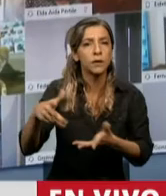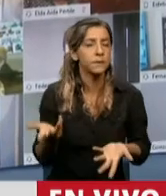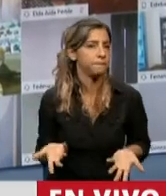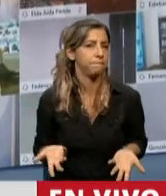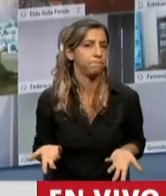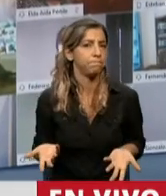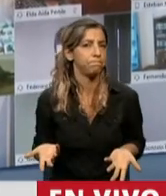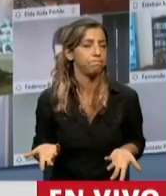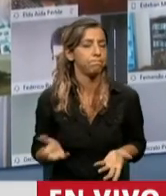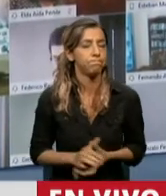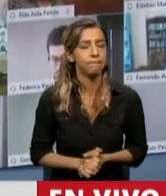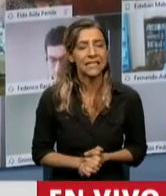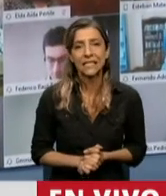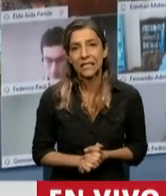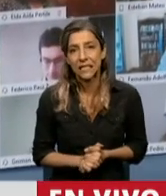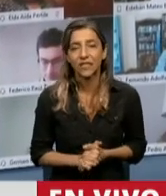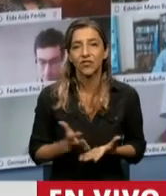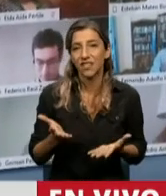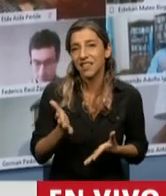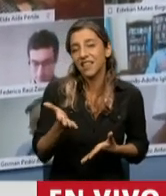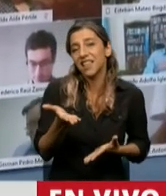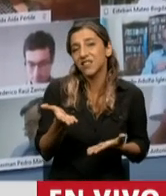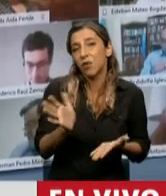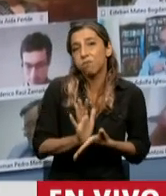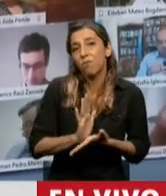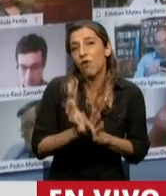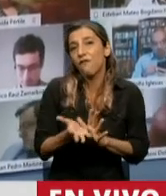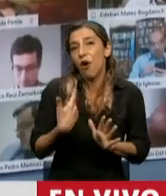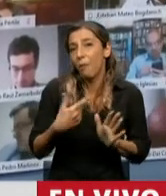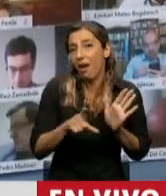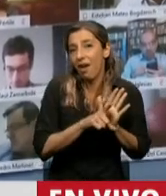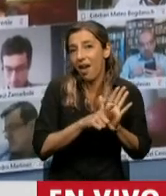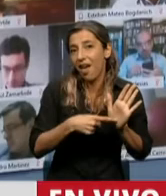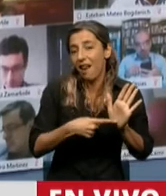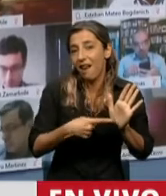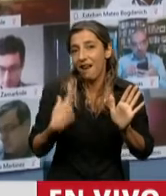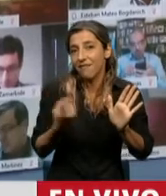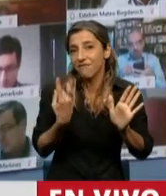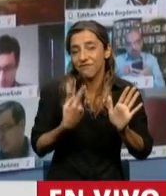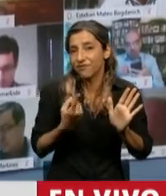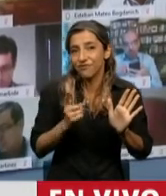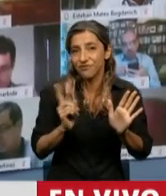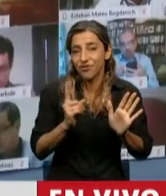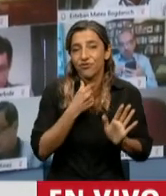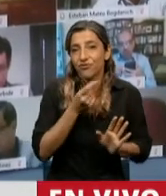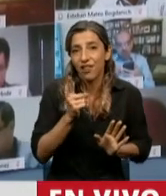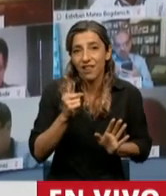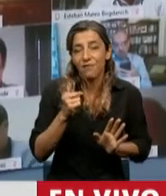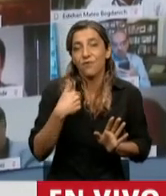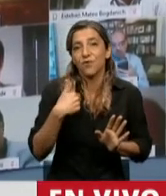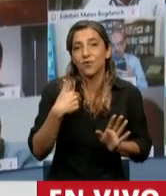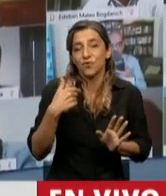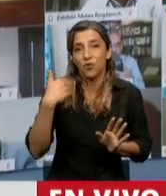compromisos de los futuros jubilados. Obviamente esto es una ficción jurídica, no es eso lo que nosotros estamos legislando, no es que preferimos al